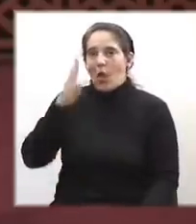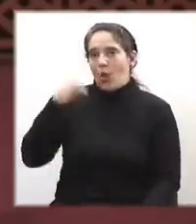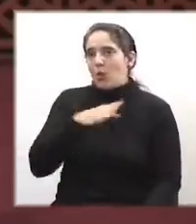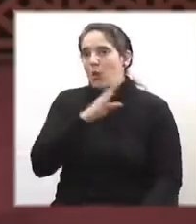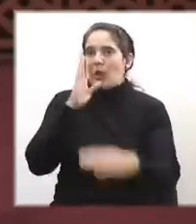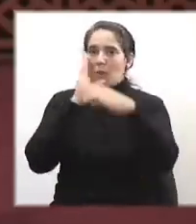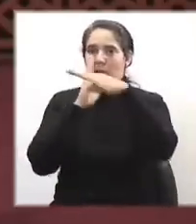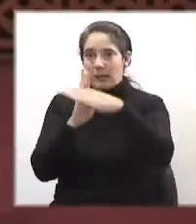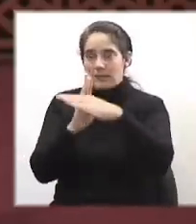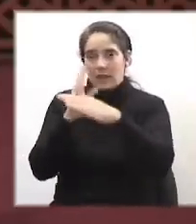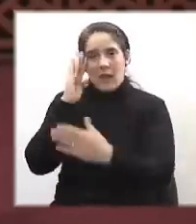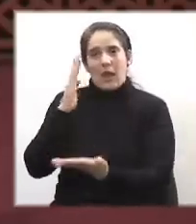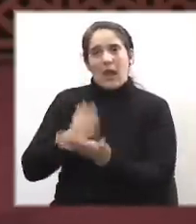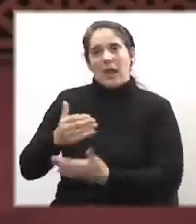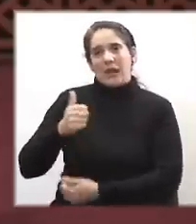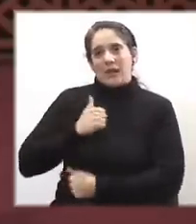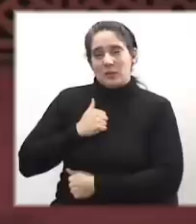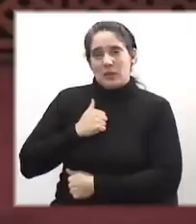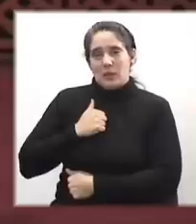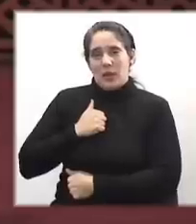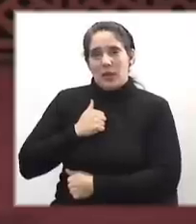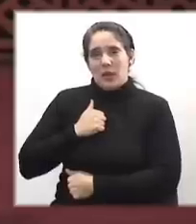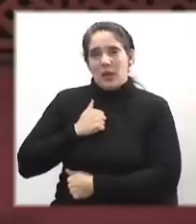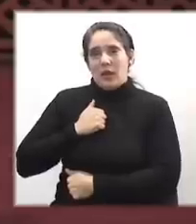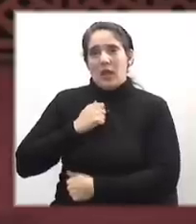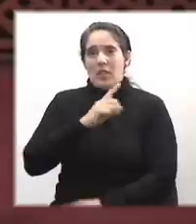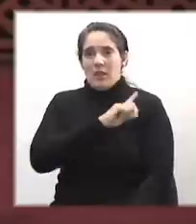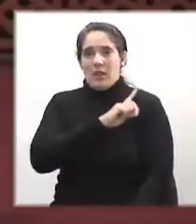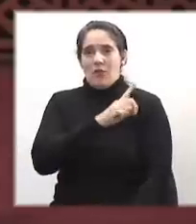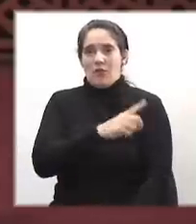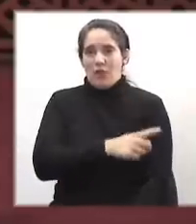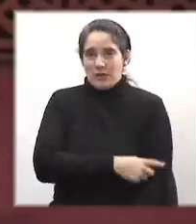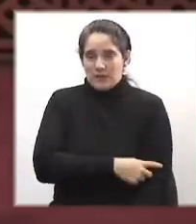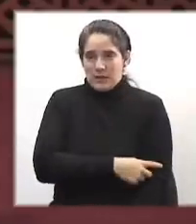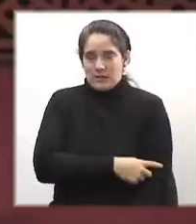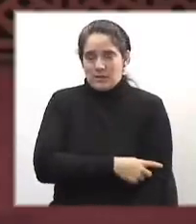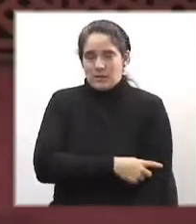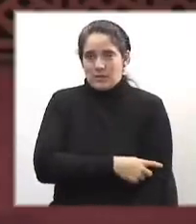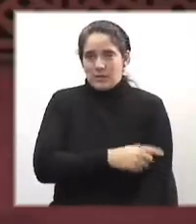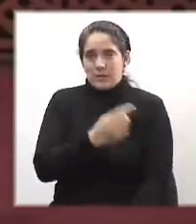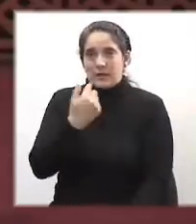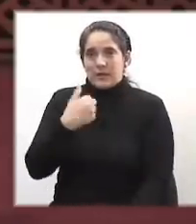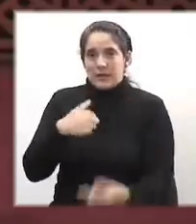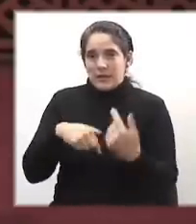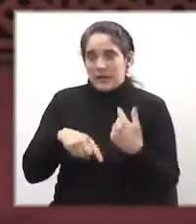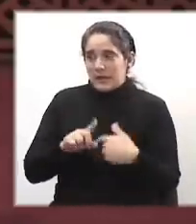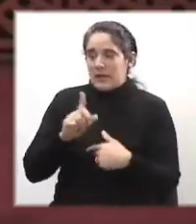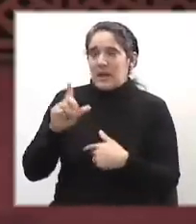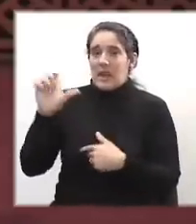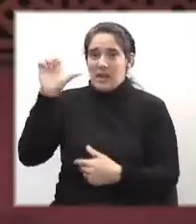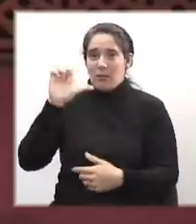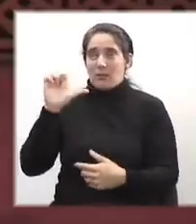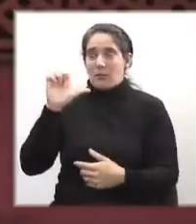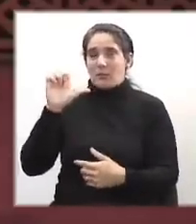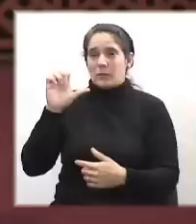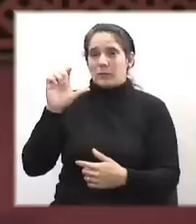más a la dictadura de los poderosos que manejando enormes recursos